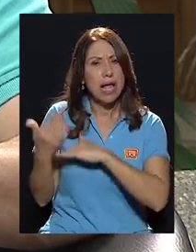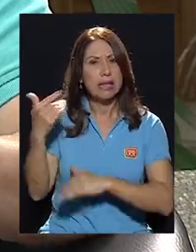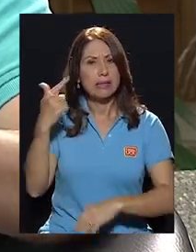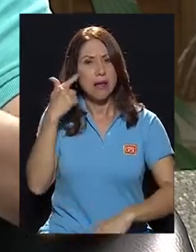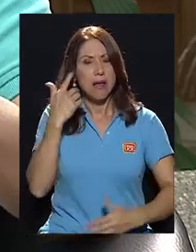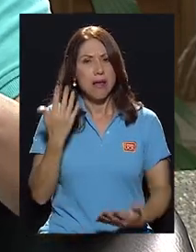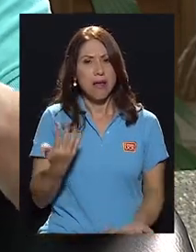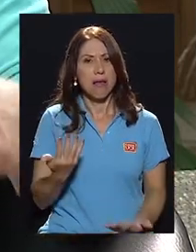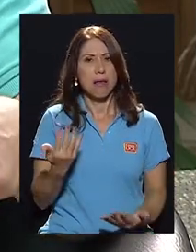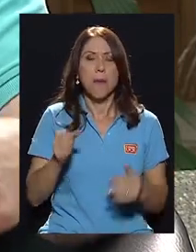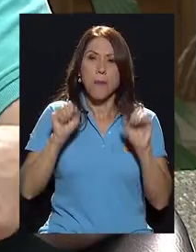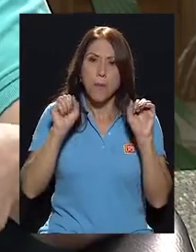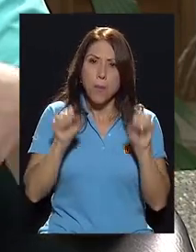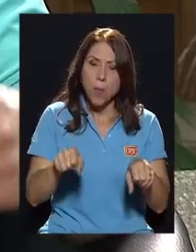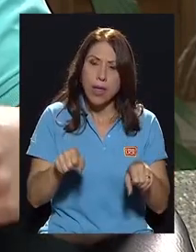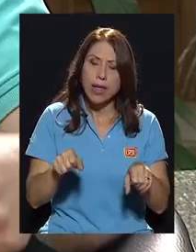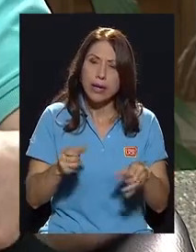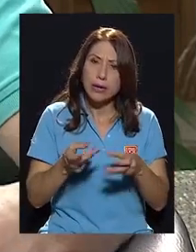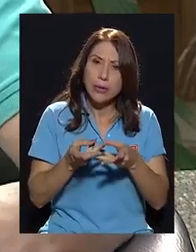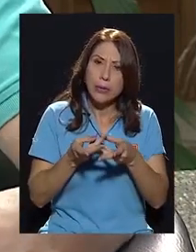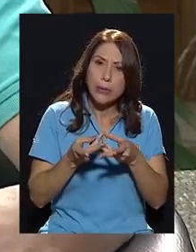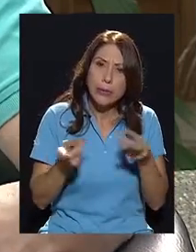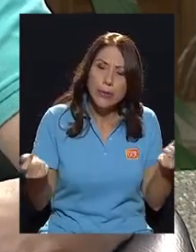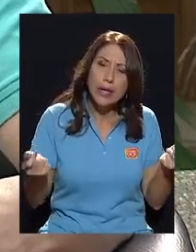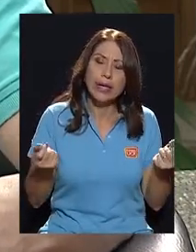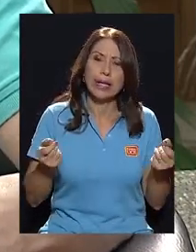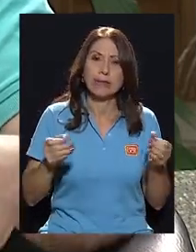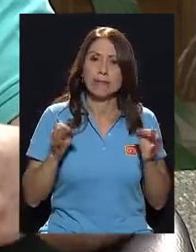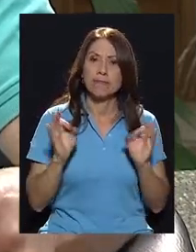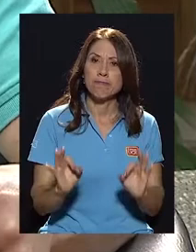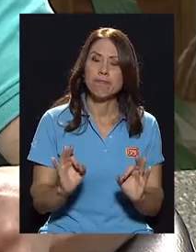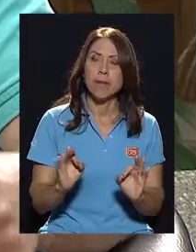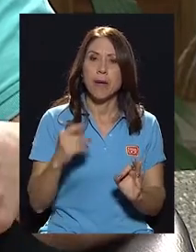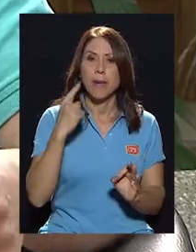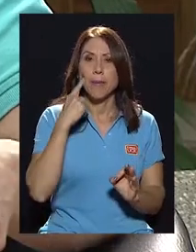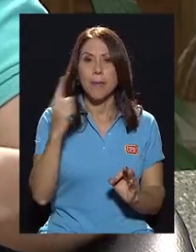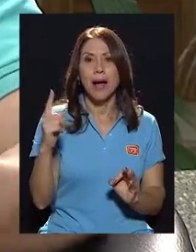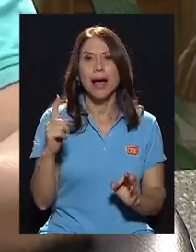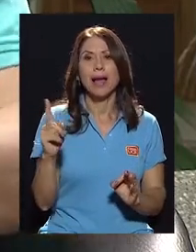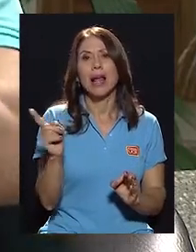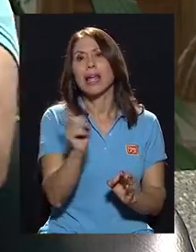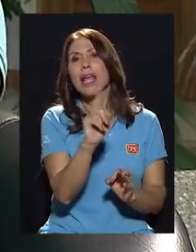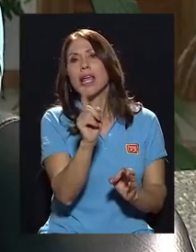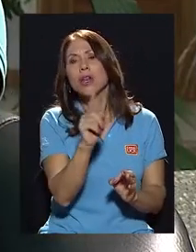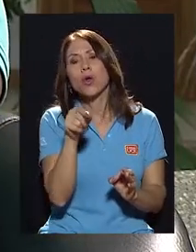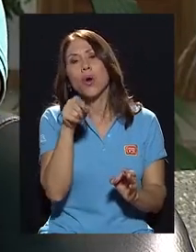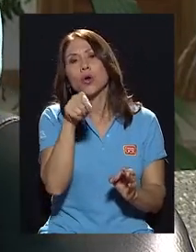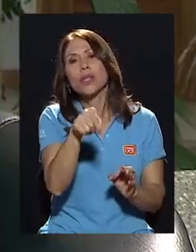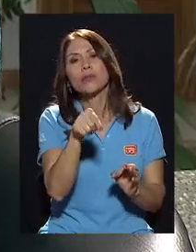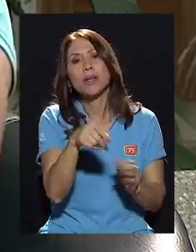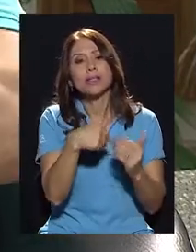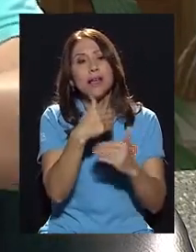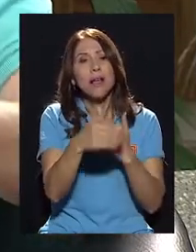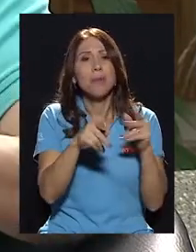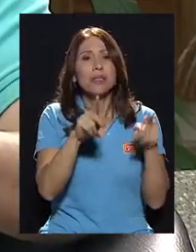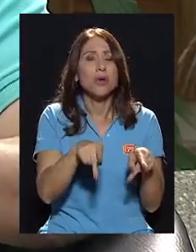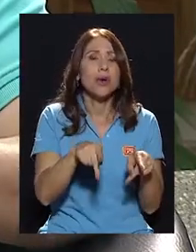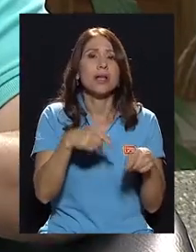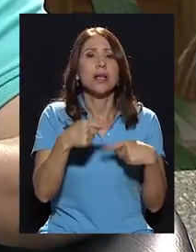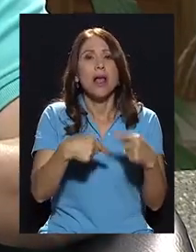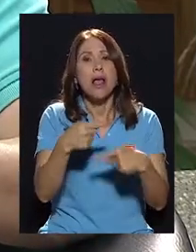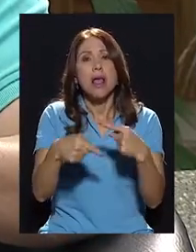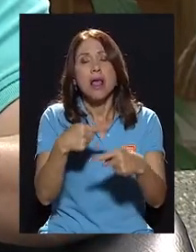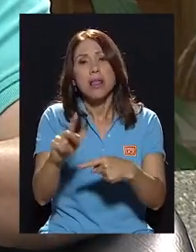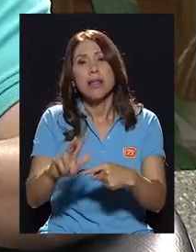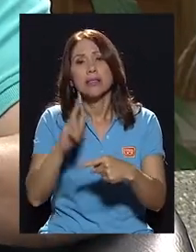a poder tener esa capacidad resolutiva necesaria para que no se haga un cuello de batalla en segundo y tercer nivel.